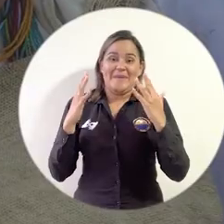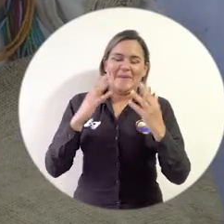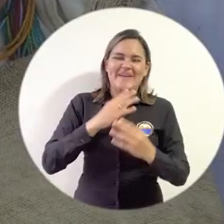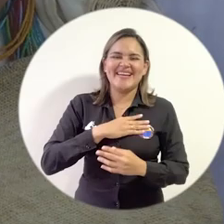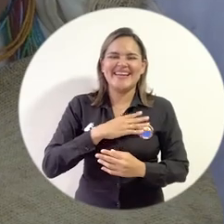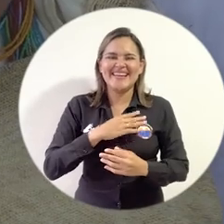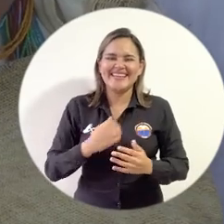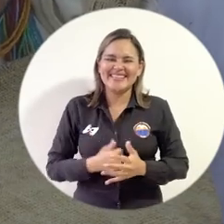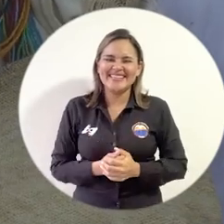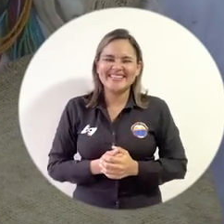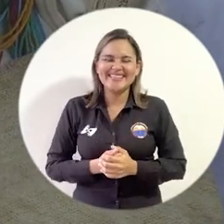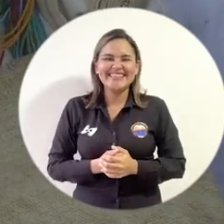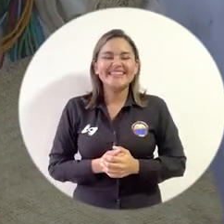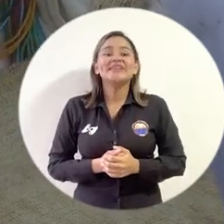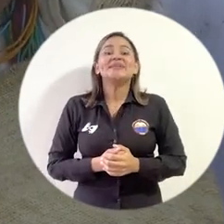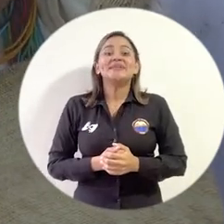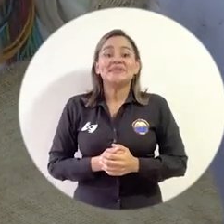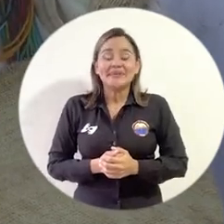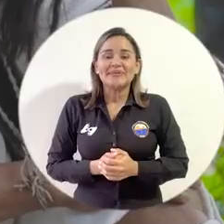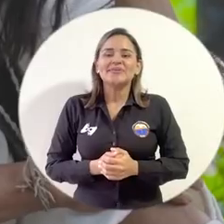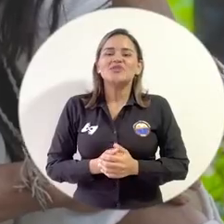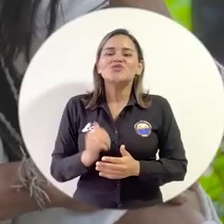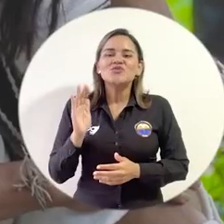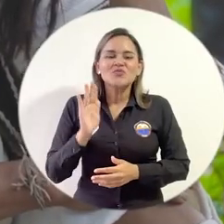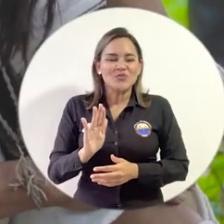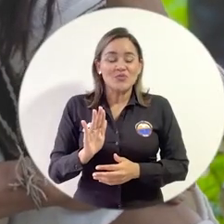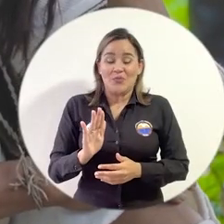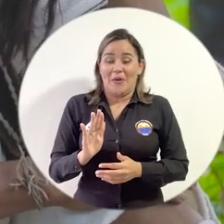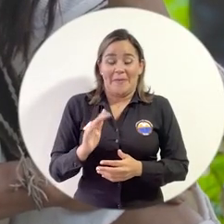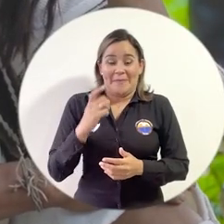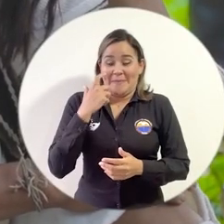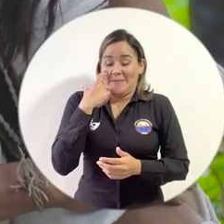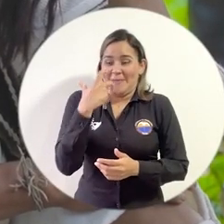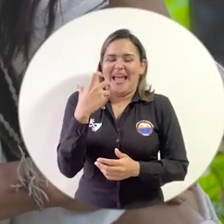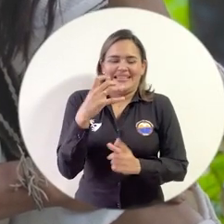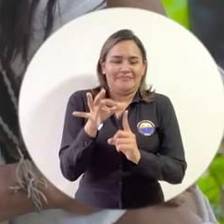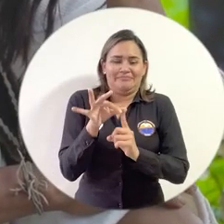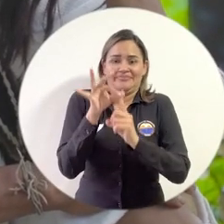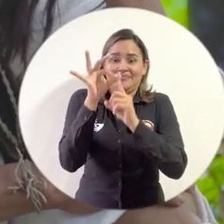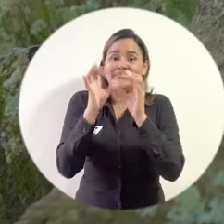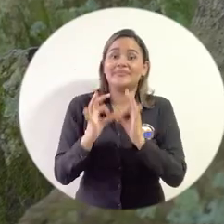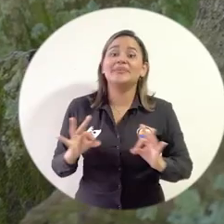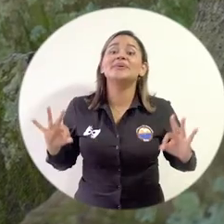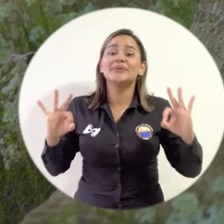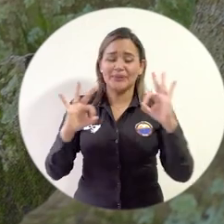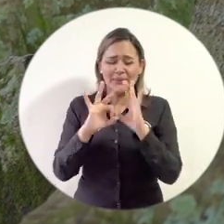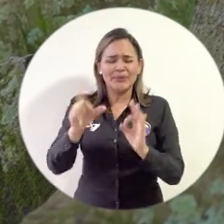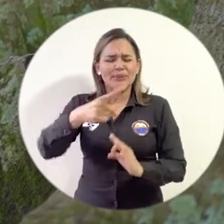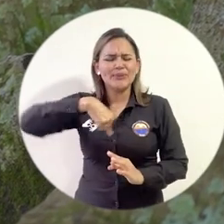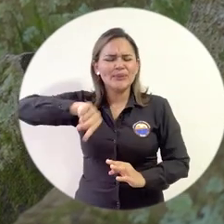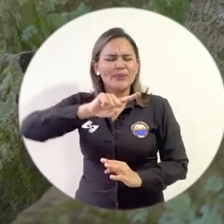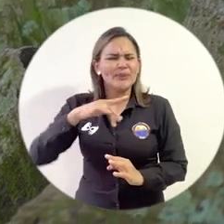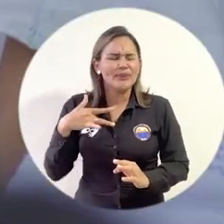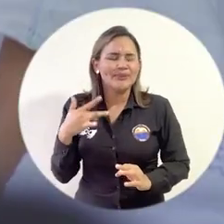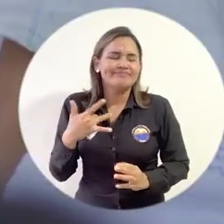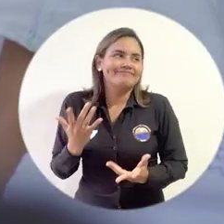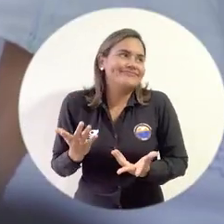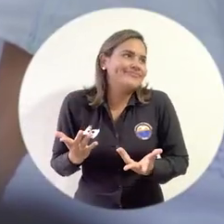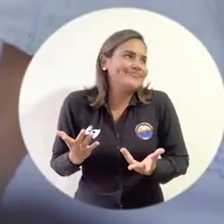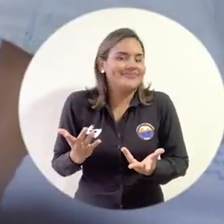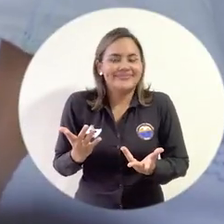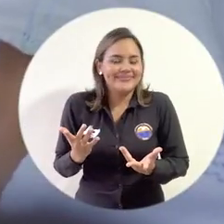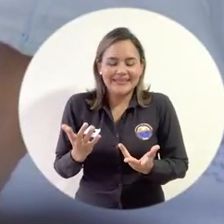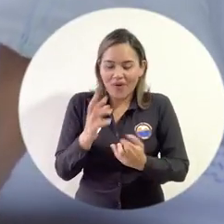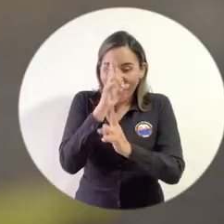Fue un momento histórico importante donde nos sentimos que este